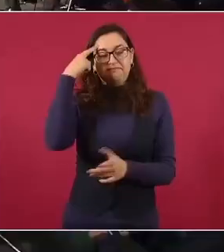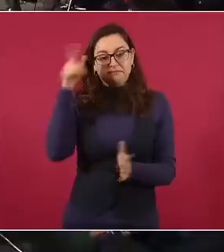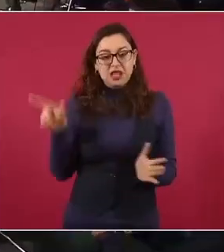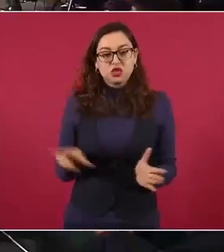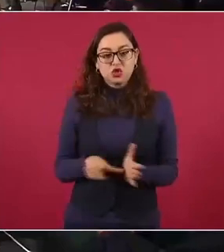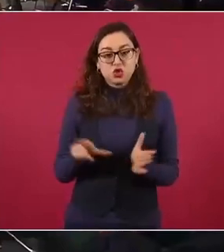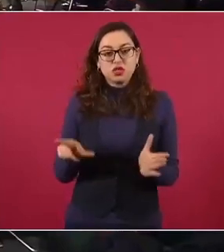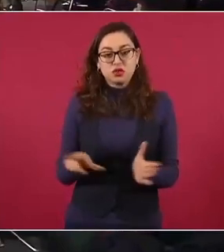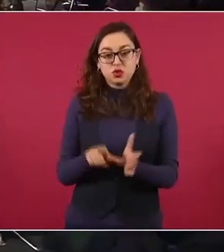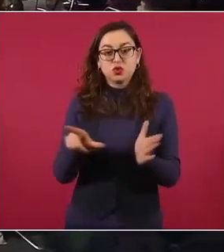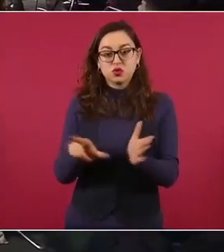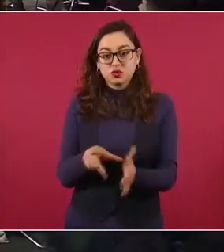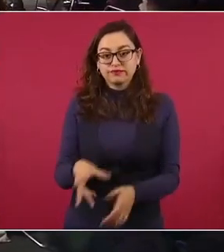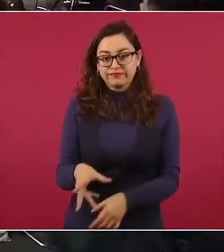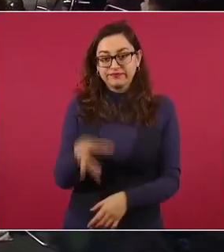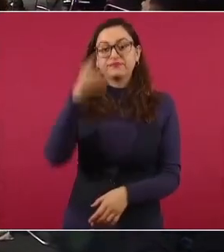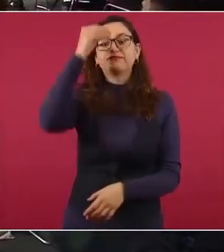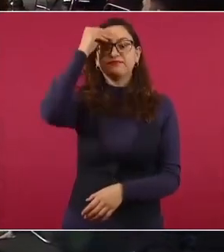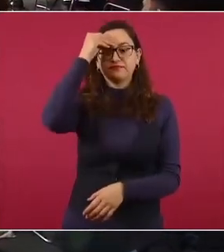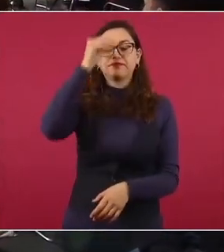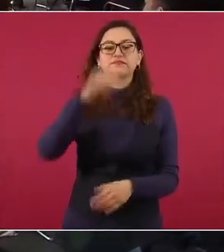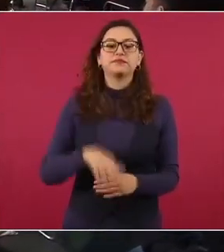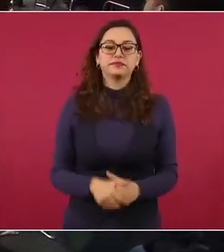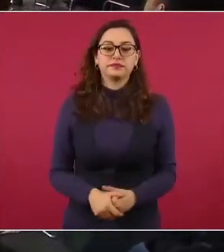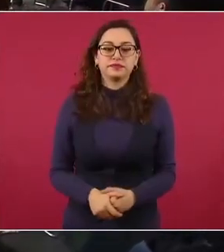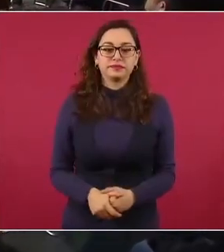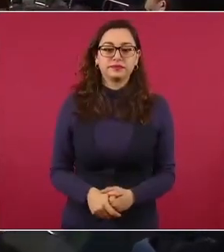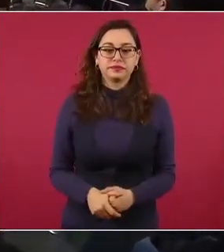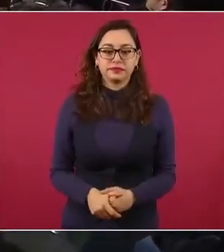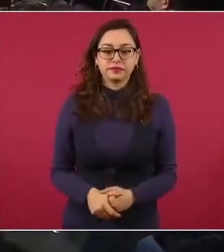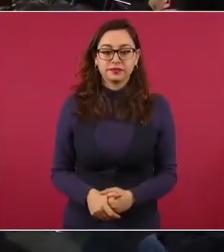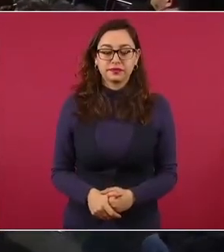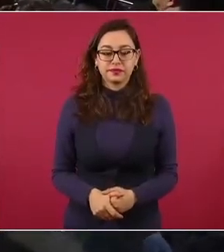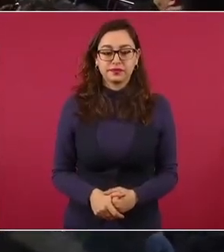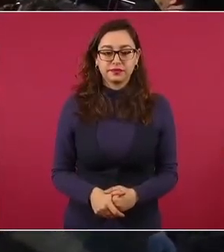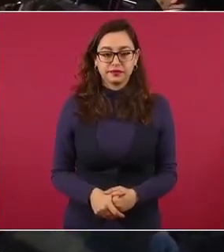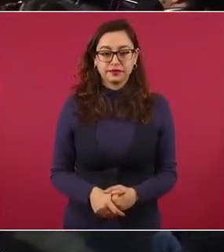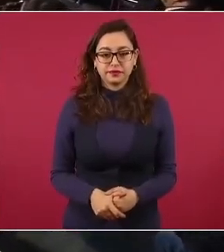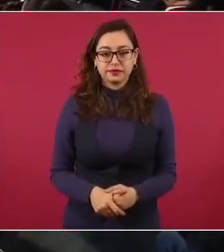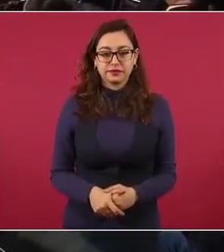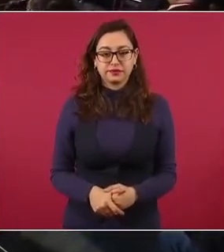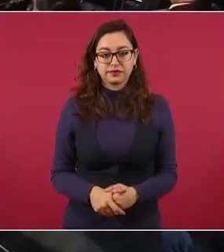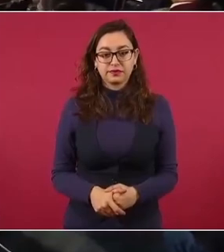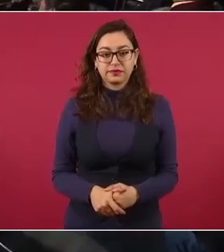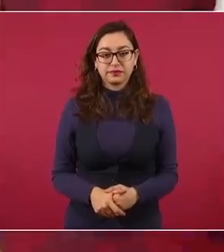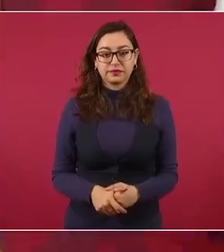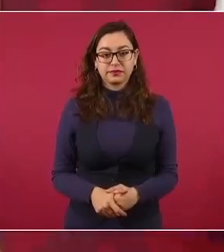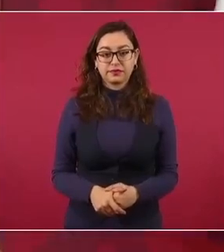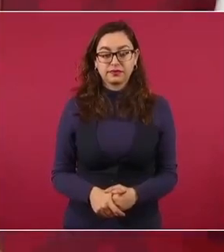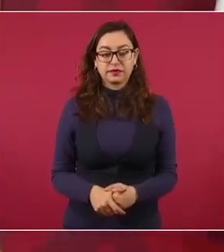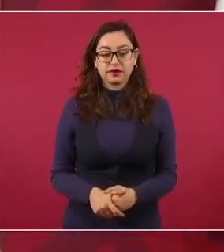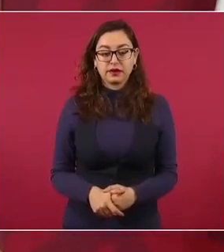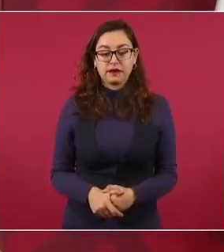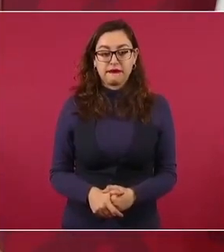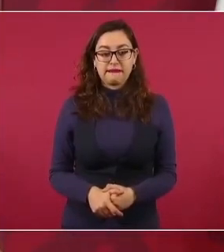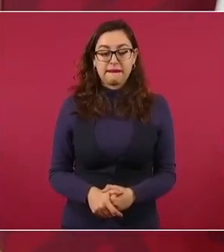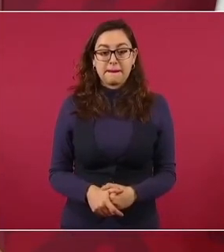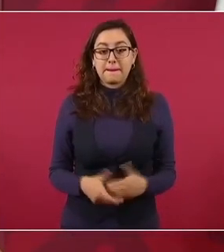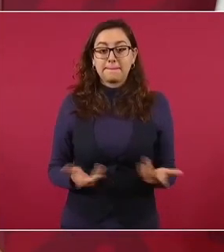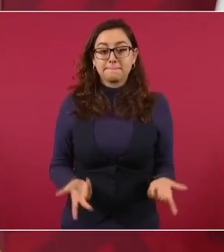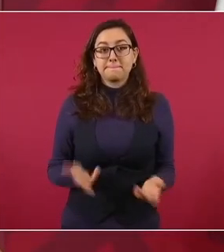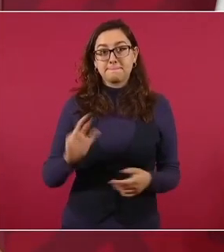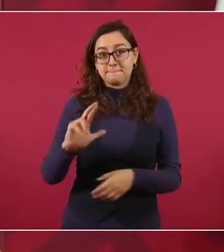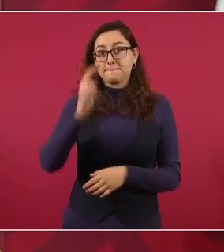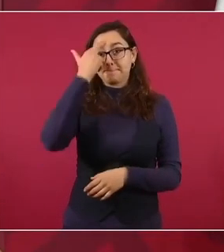es lo que pasó durante el gobierno del presidente